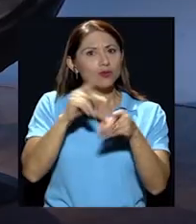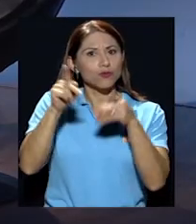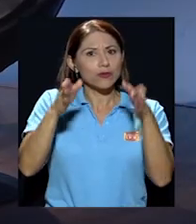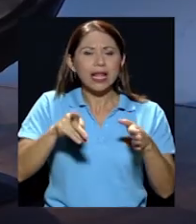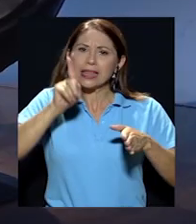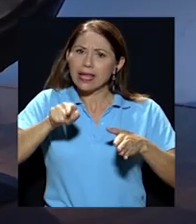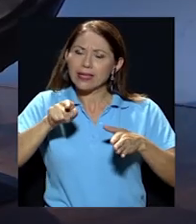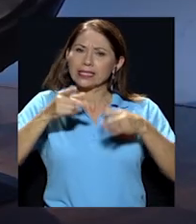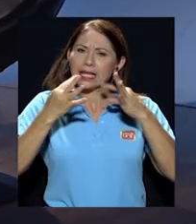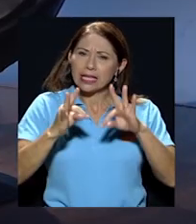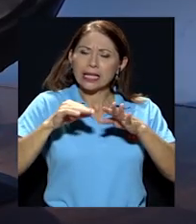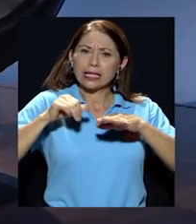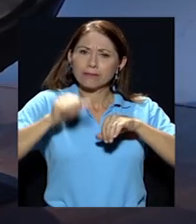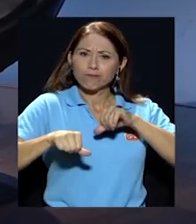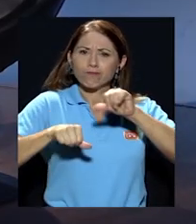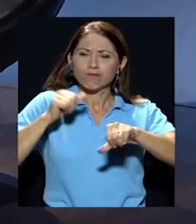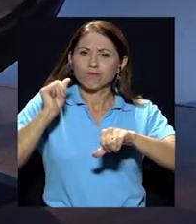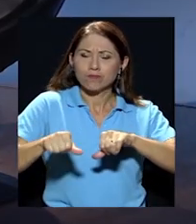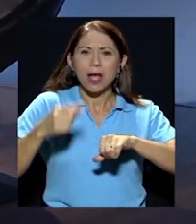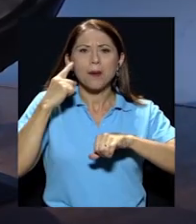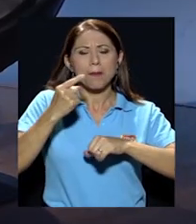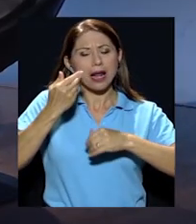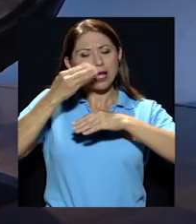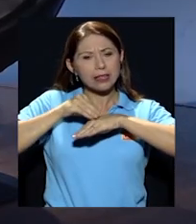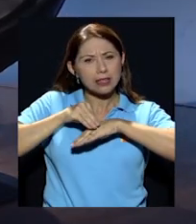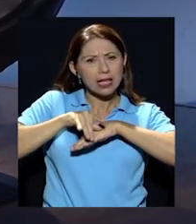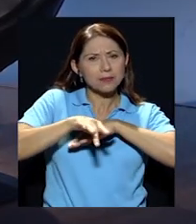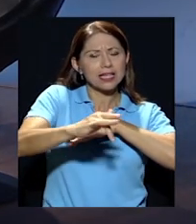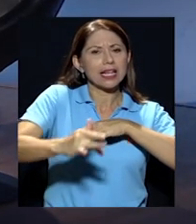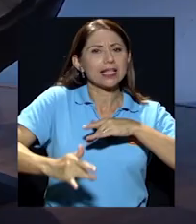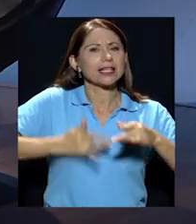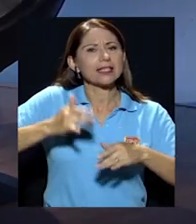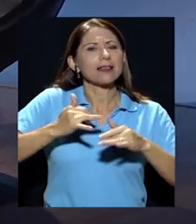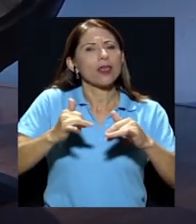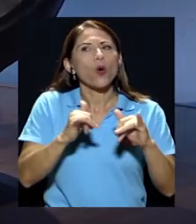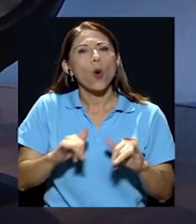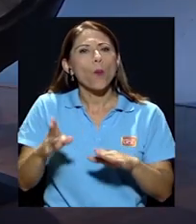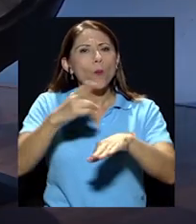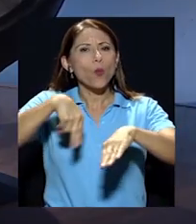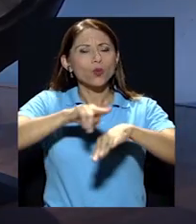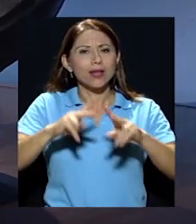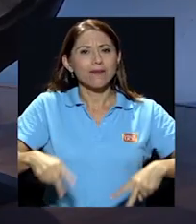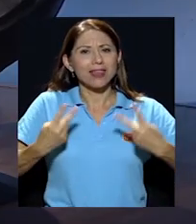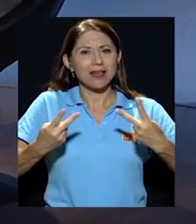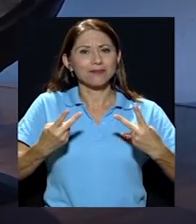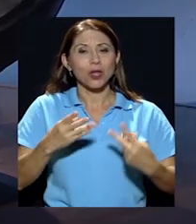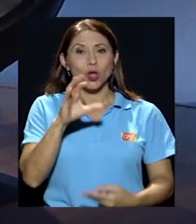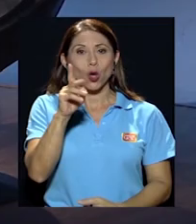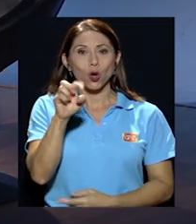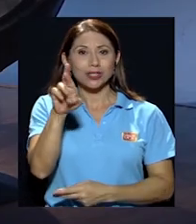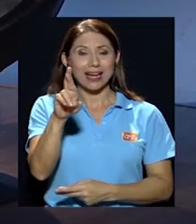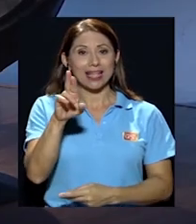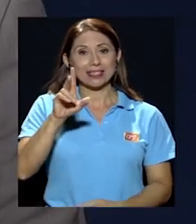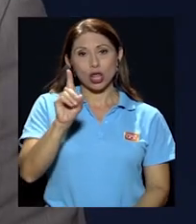por transmitir ese sentido que decíamos Covici, sentido común de la vida. Don Óscar es doctor en